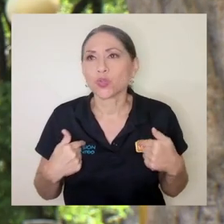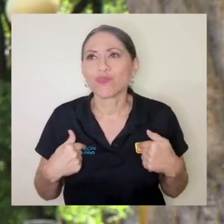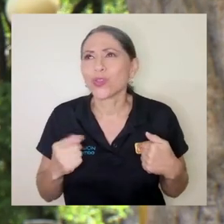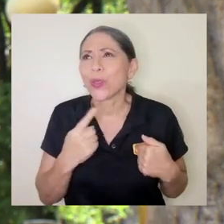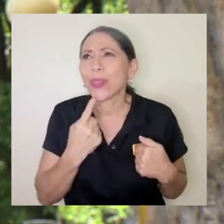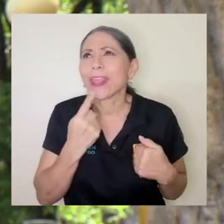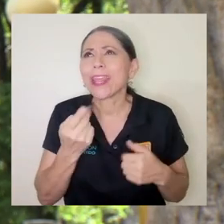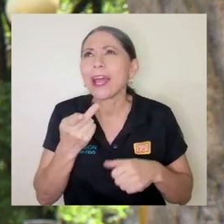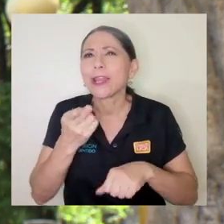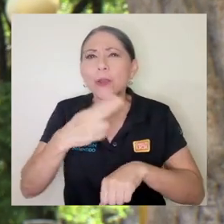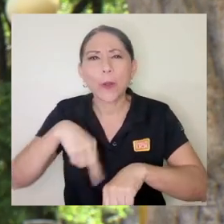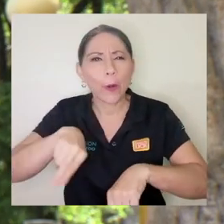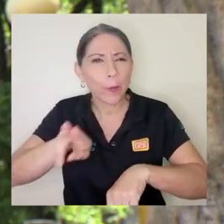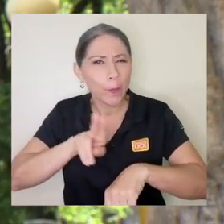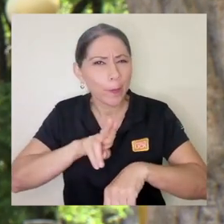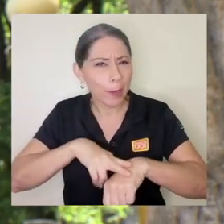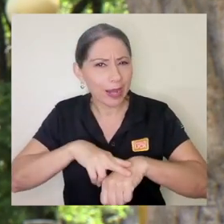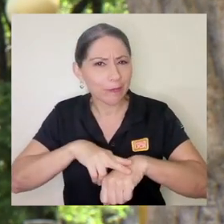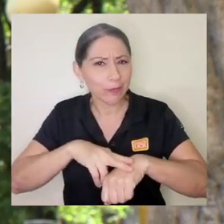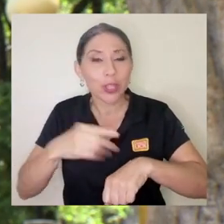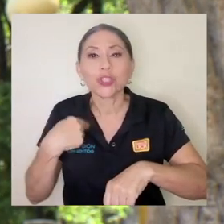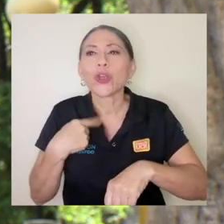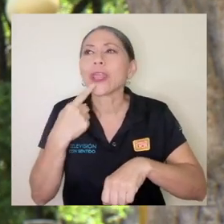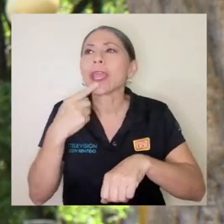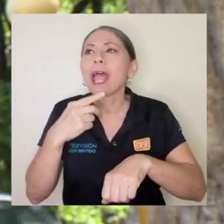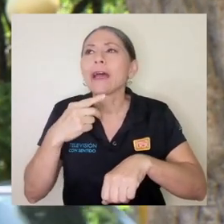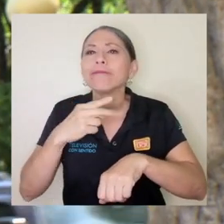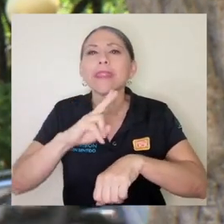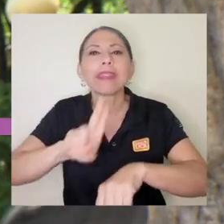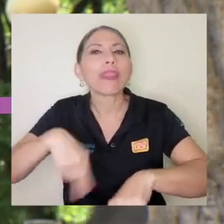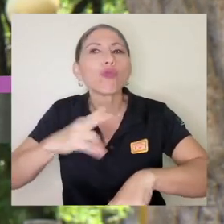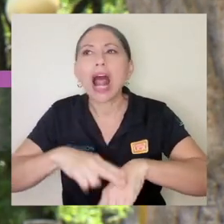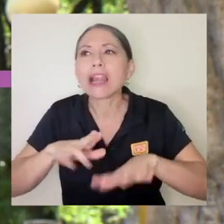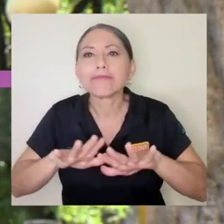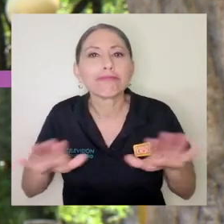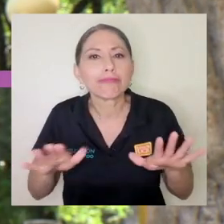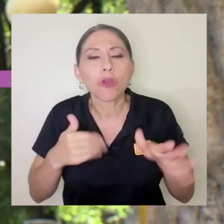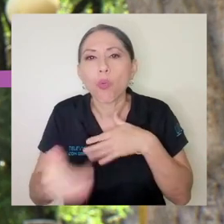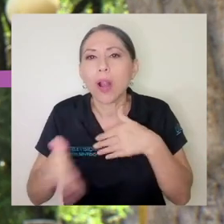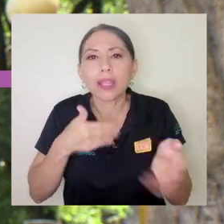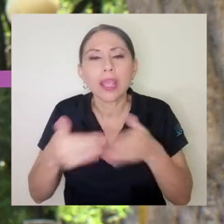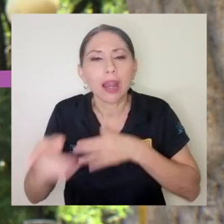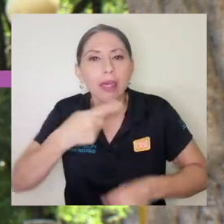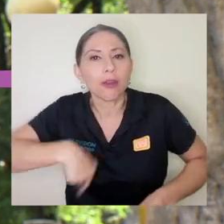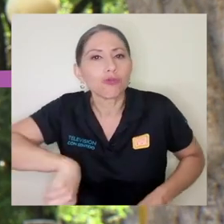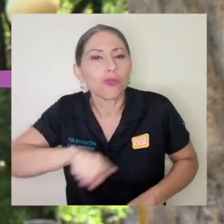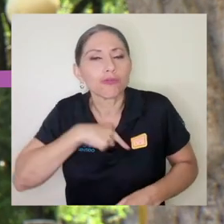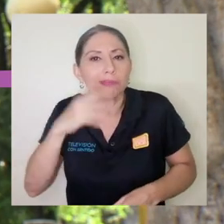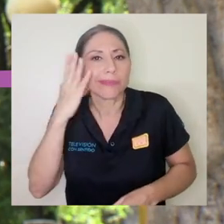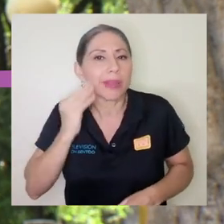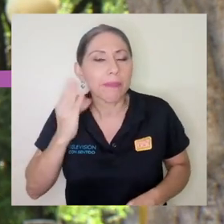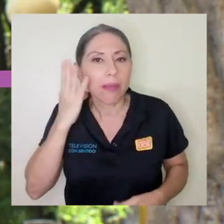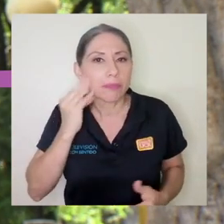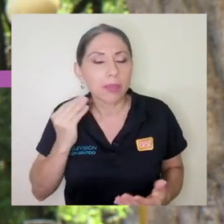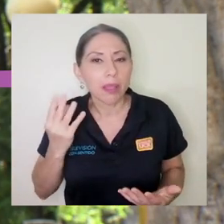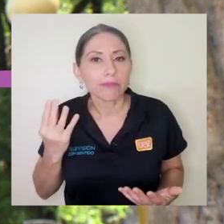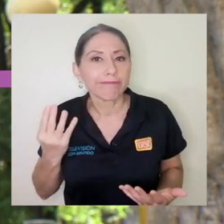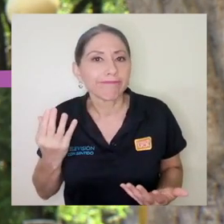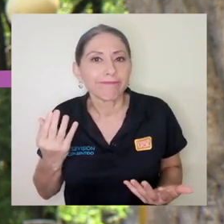diría normal, sino diría que es natural, ¿verdad? Que cualquiera de nosotros experimente